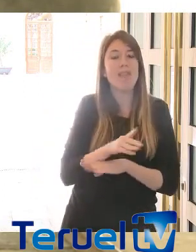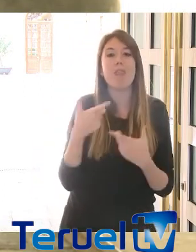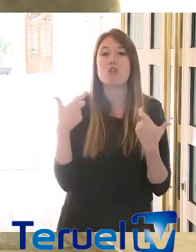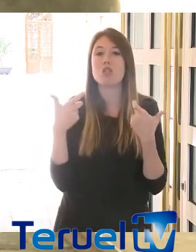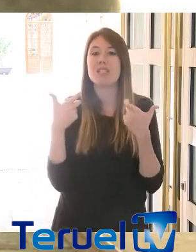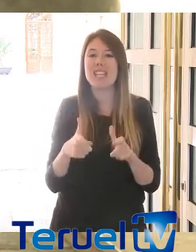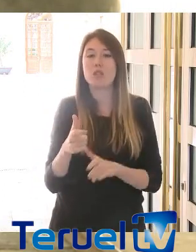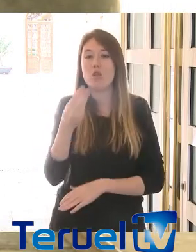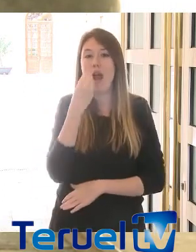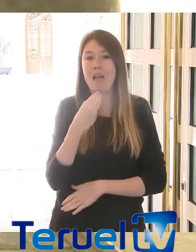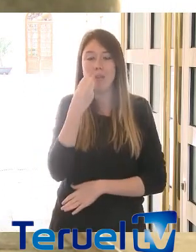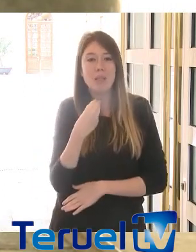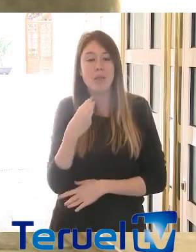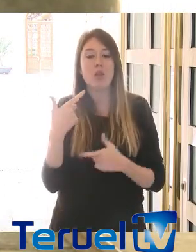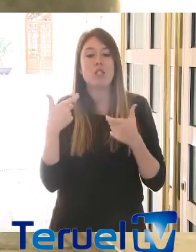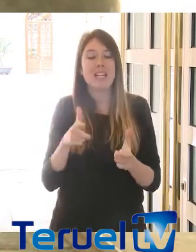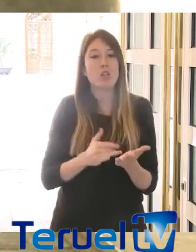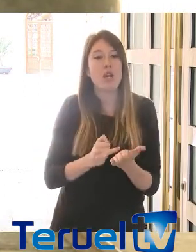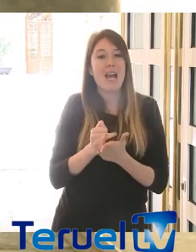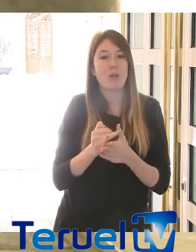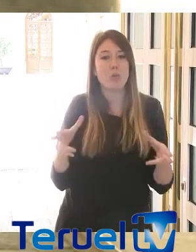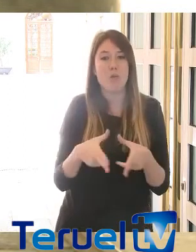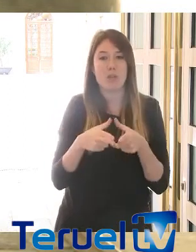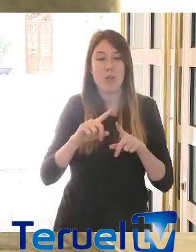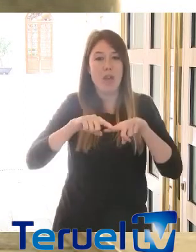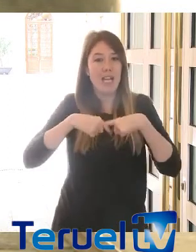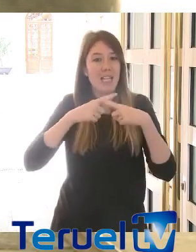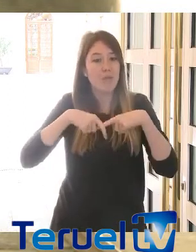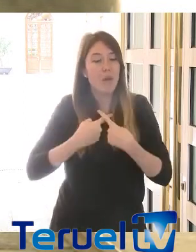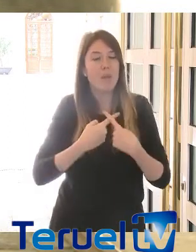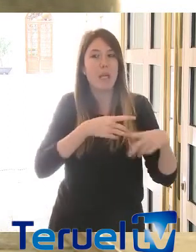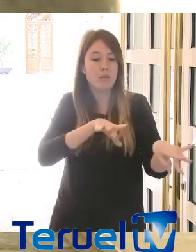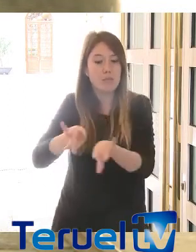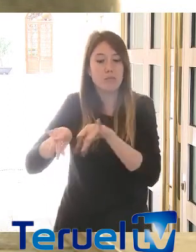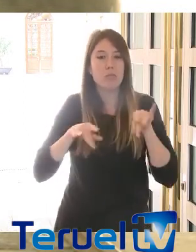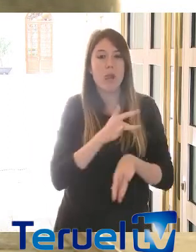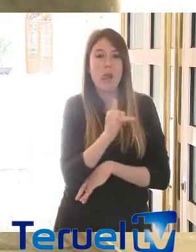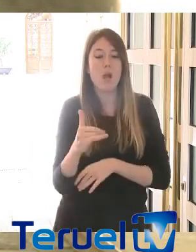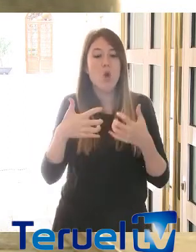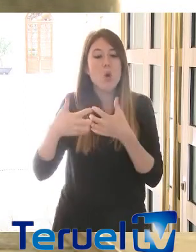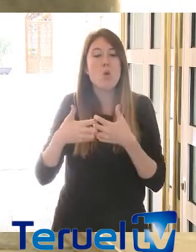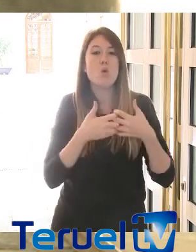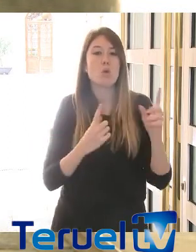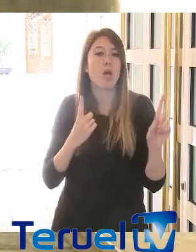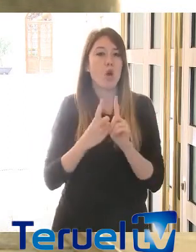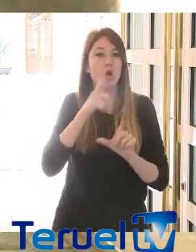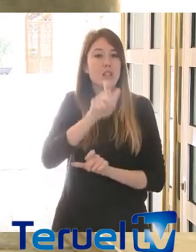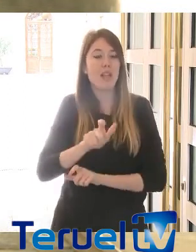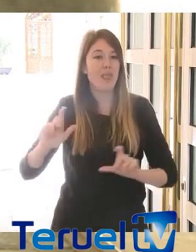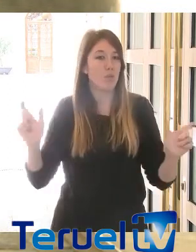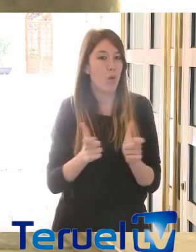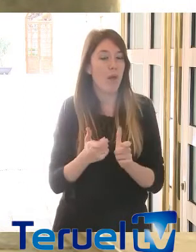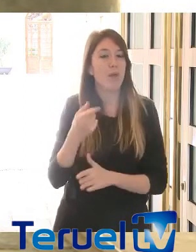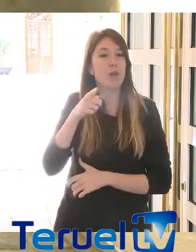alimentación y de la agricultura social y familiar que vertebra además el territorio y lucha contra la despoblación y hablo de cuestiones